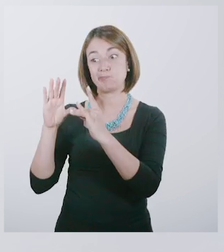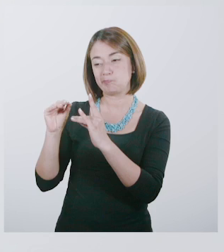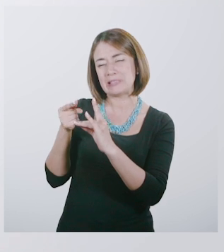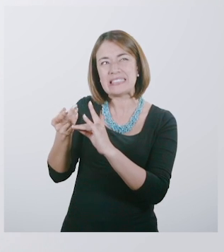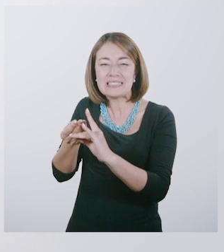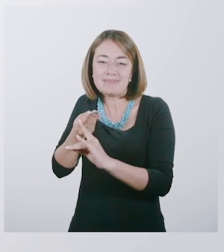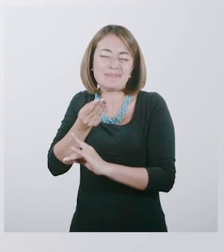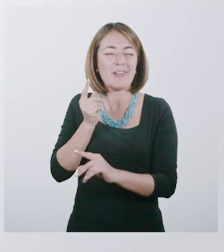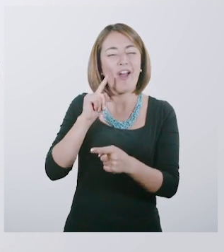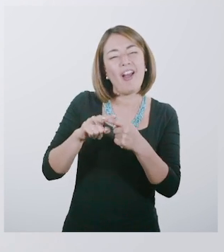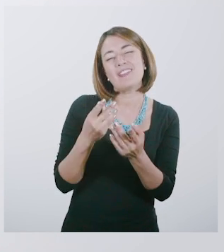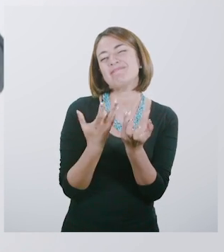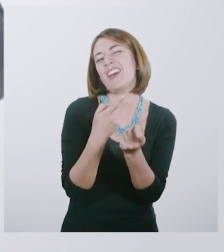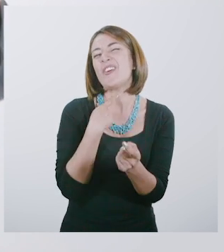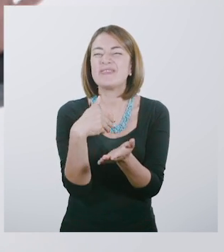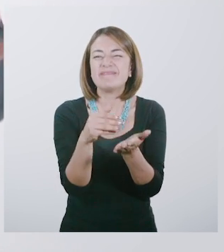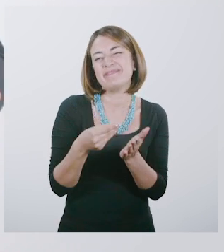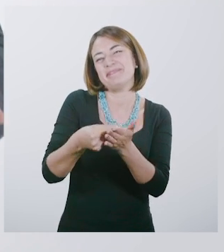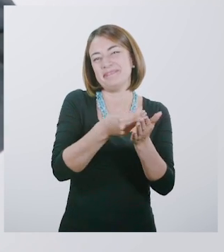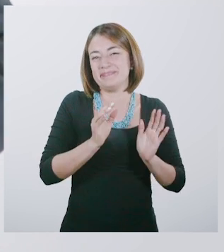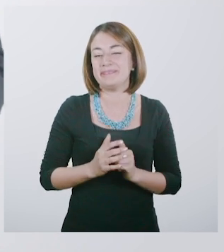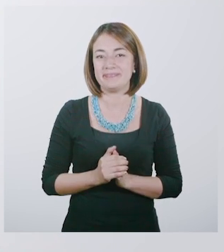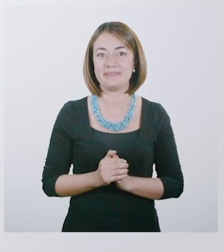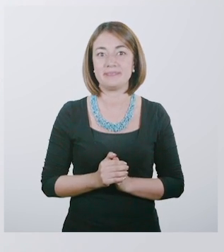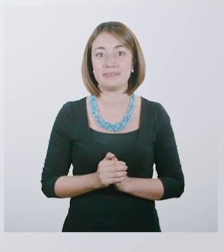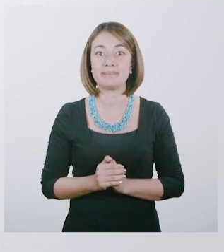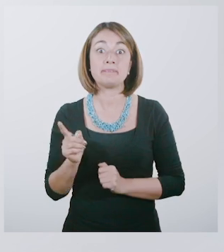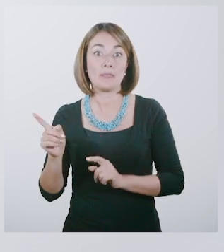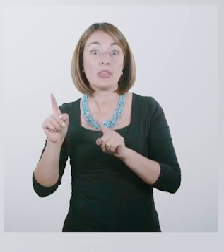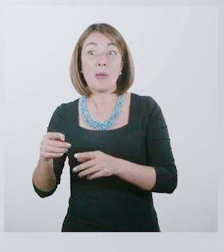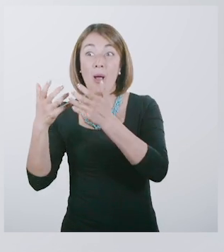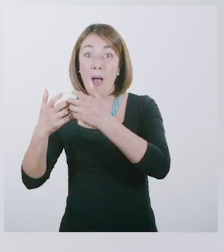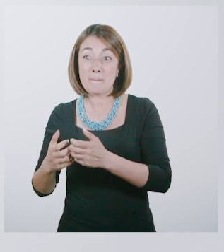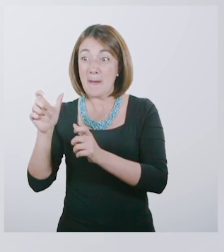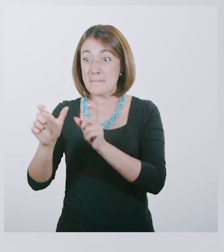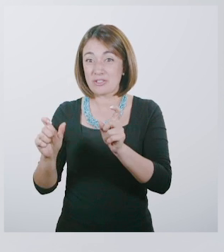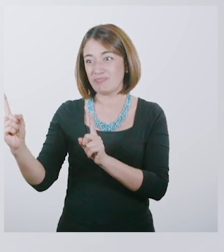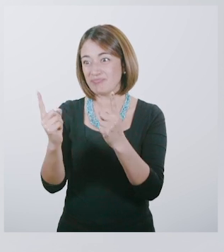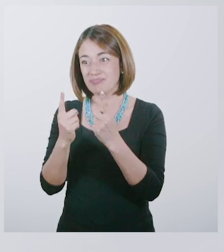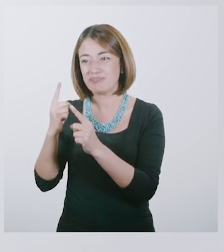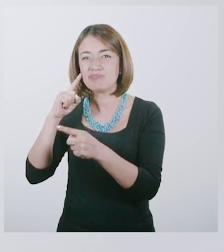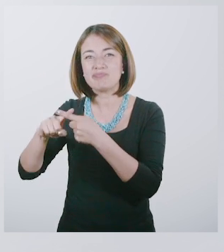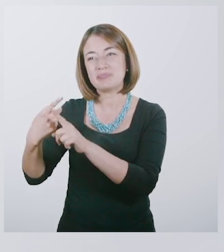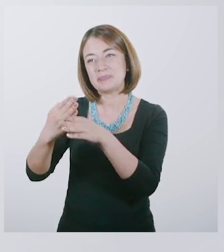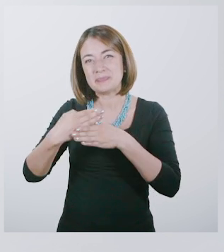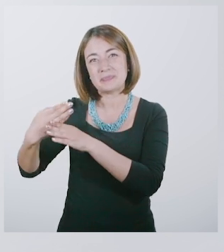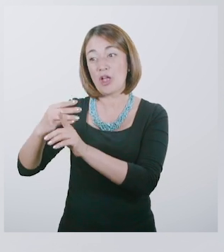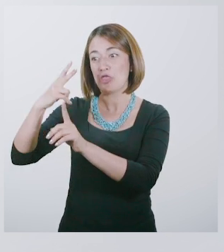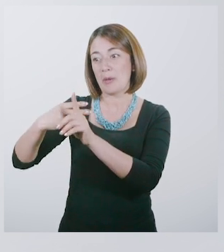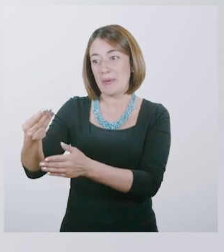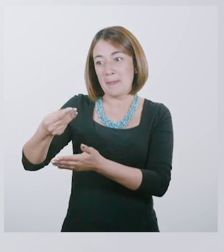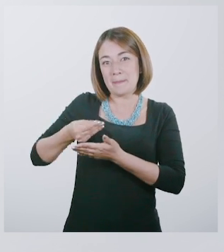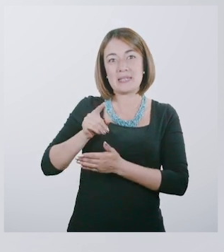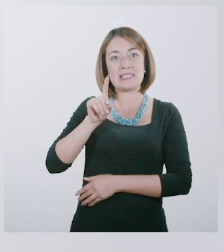ocasiones tome pequeñas cantidades para cubrir algunos antojitos. También participa en una cadena en su oficina, donde